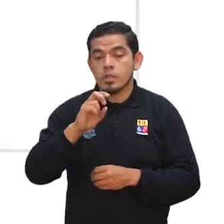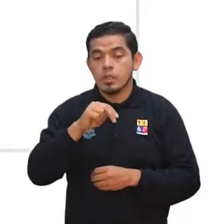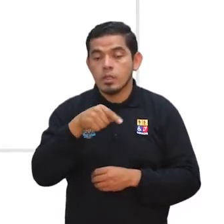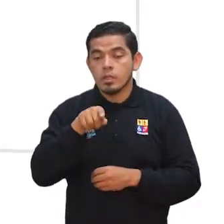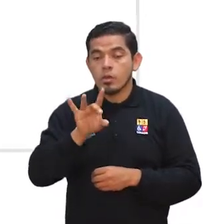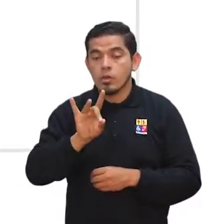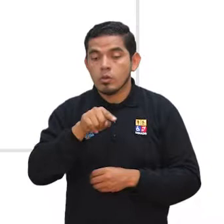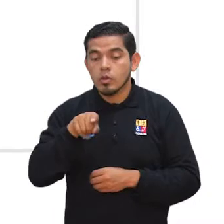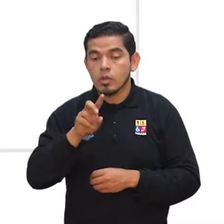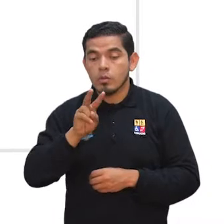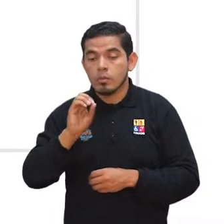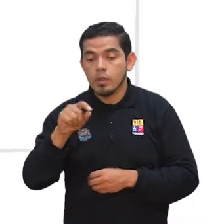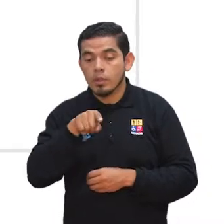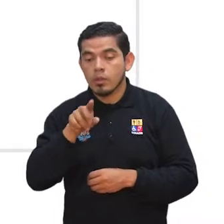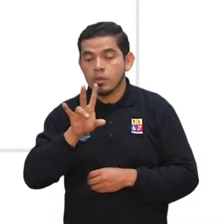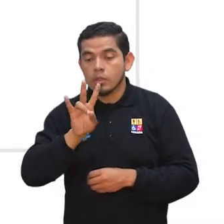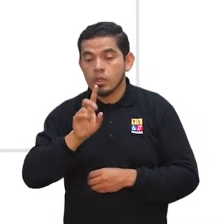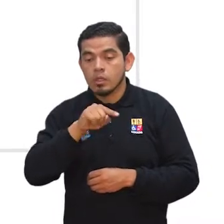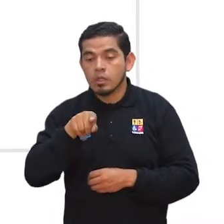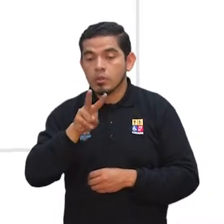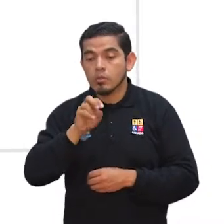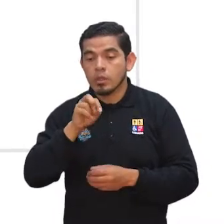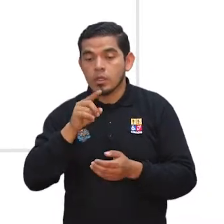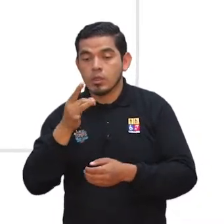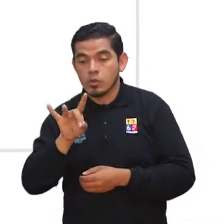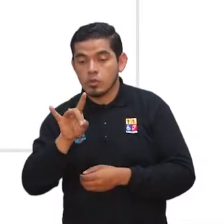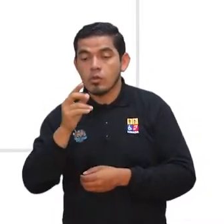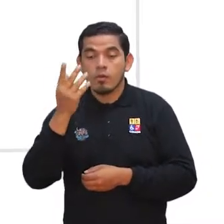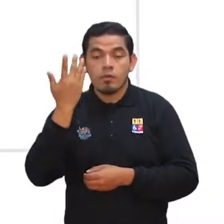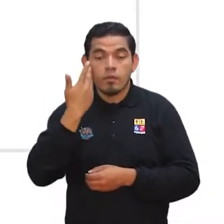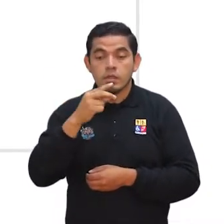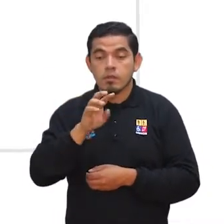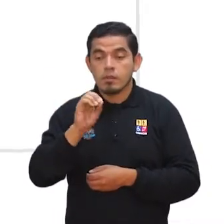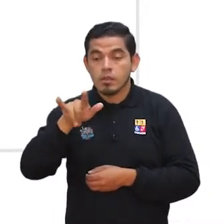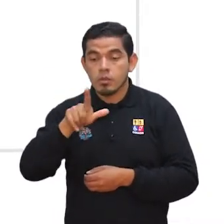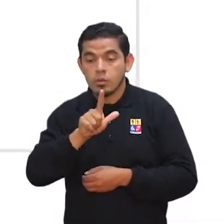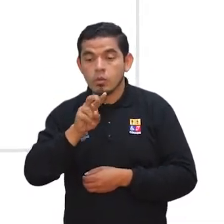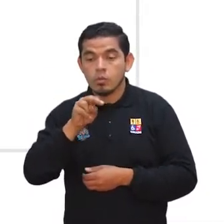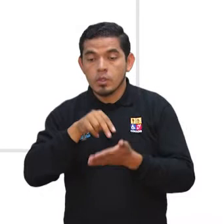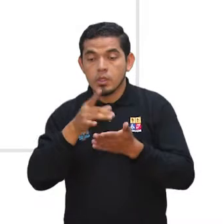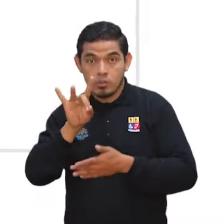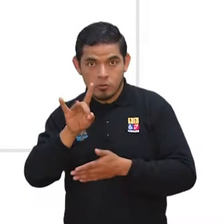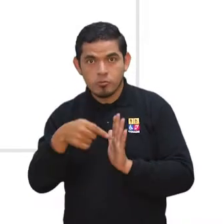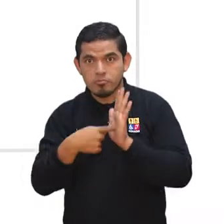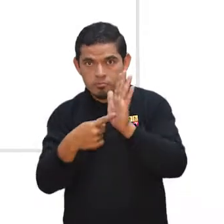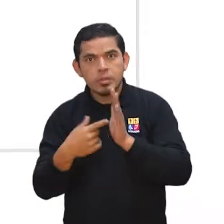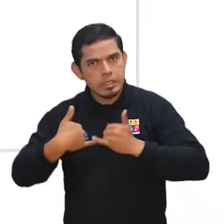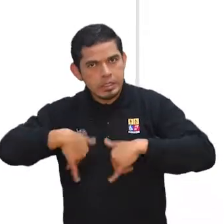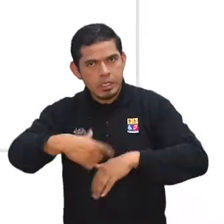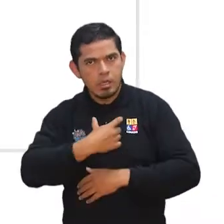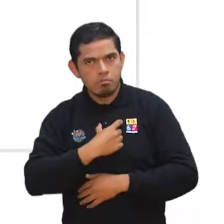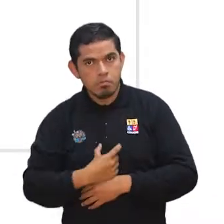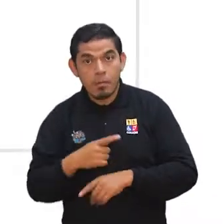-8-20-7-2018 de 20 de julio de 2018 conservarán su calidad,